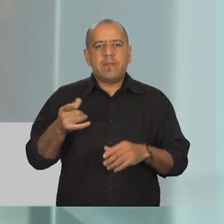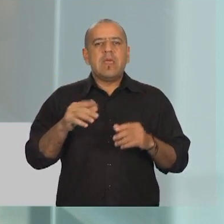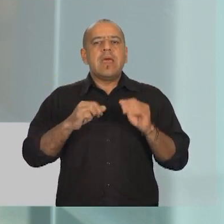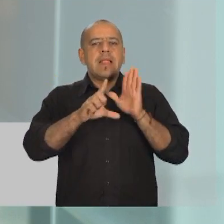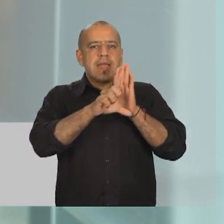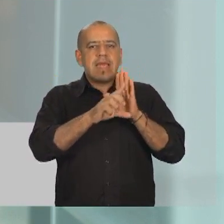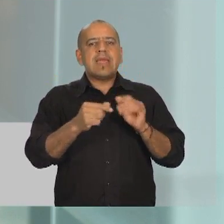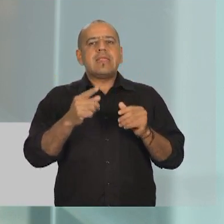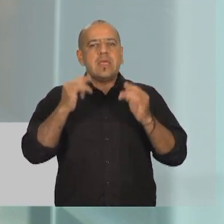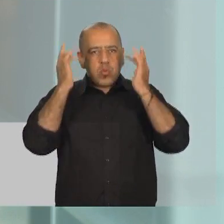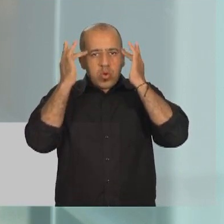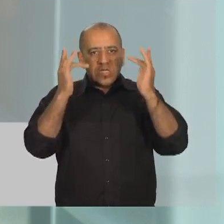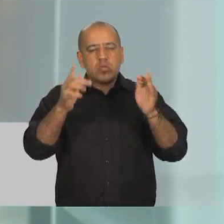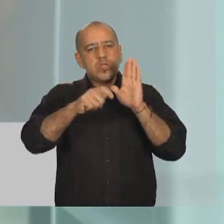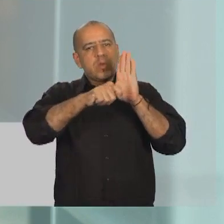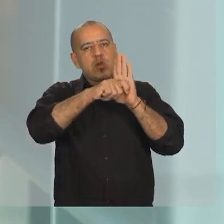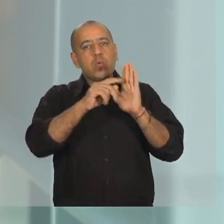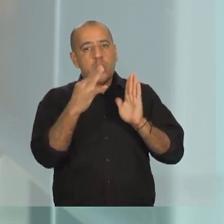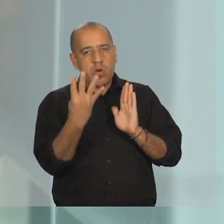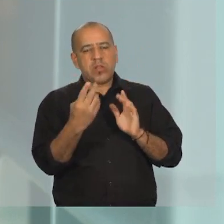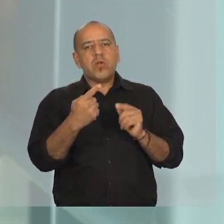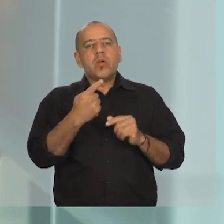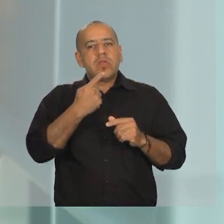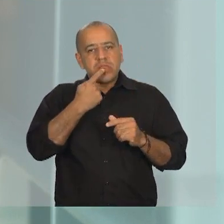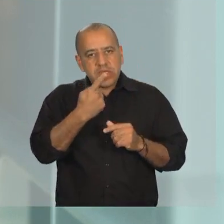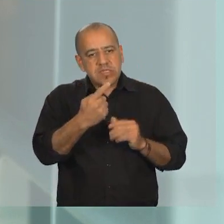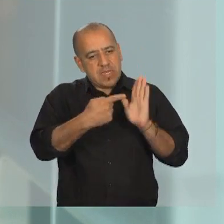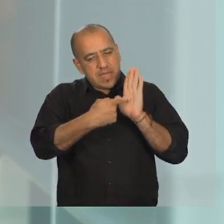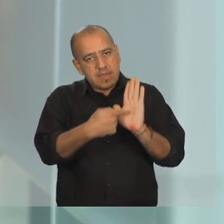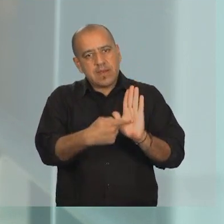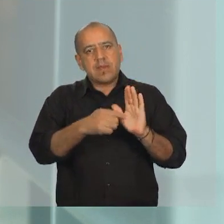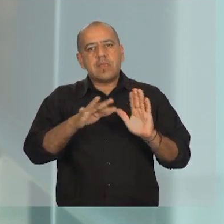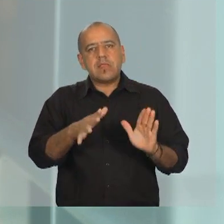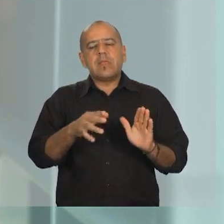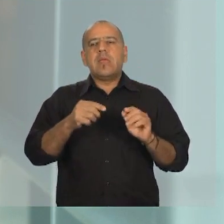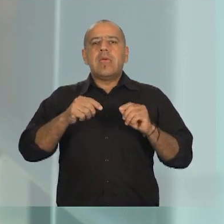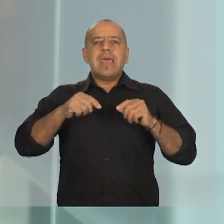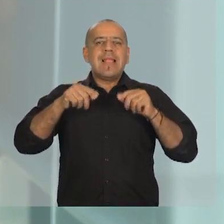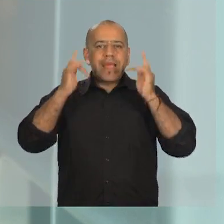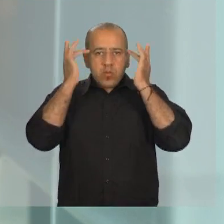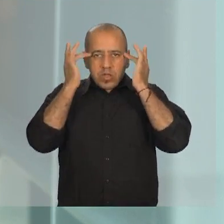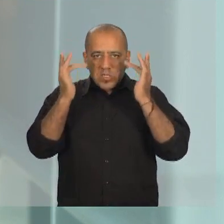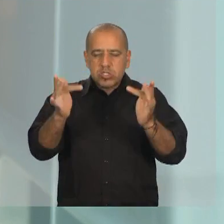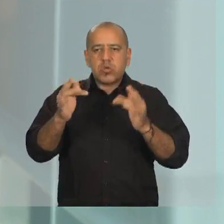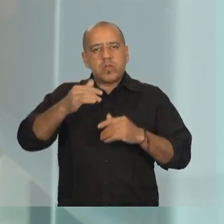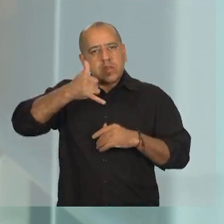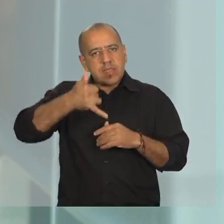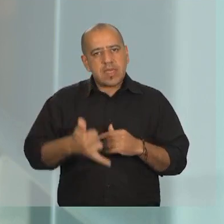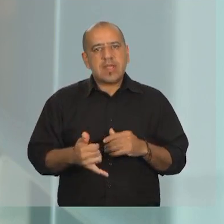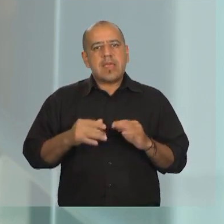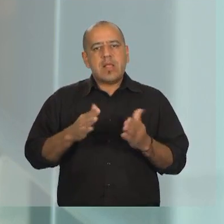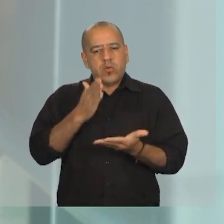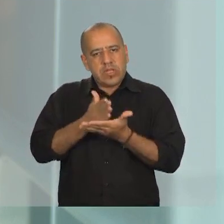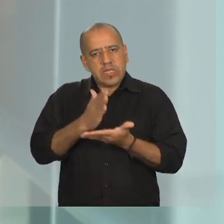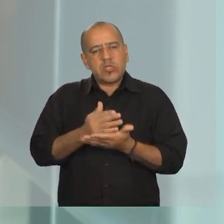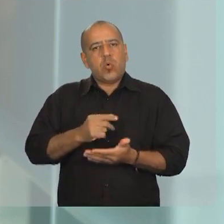.437, en su artículo cuarto, afirma de manera categórica que la educación tendrá